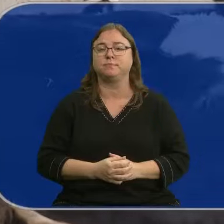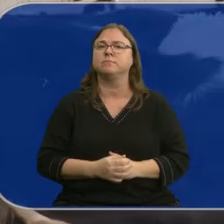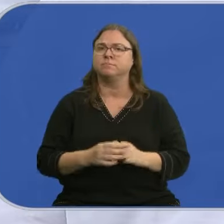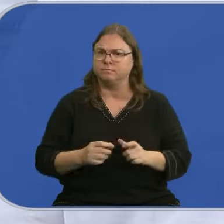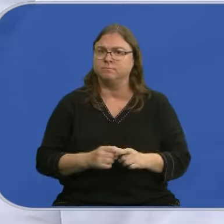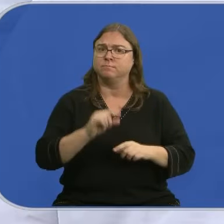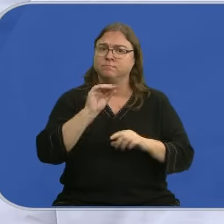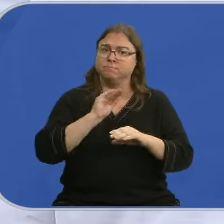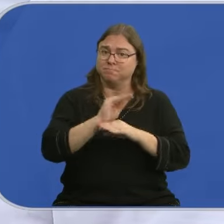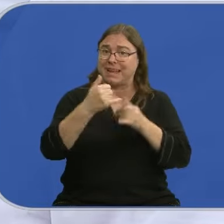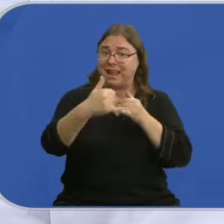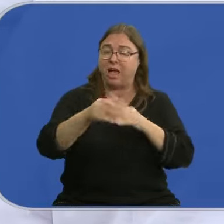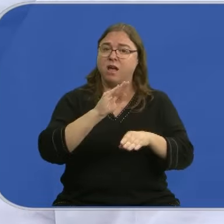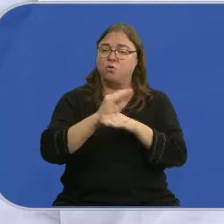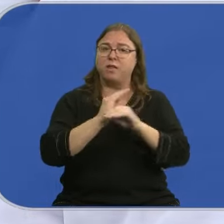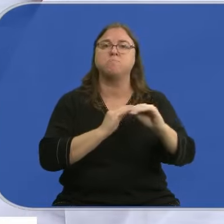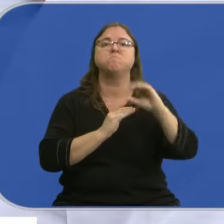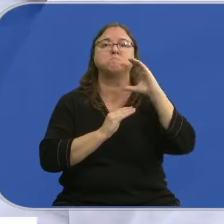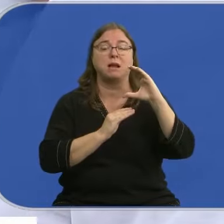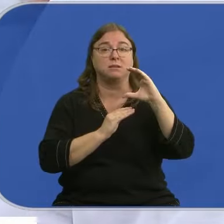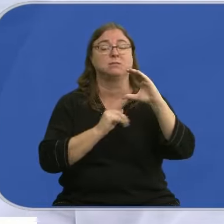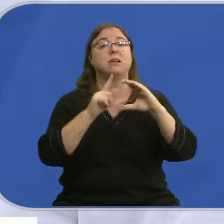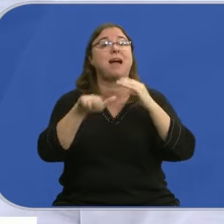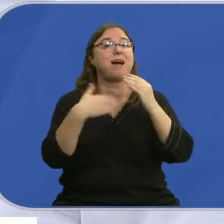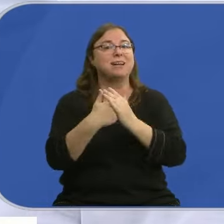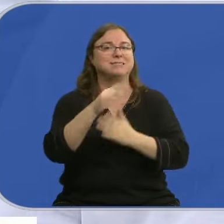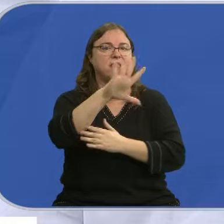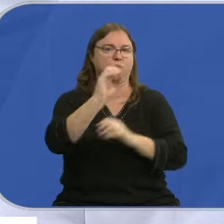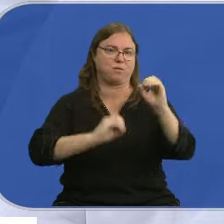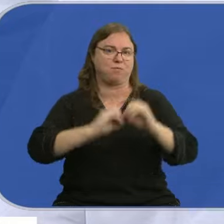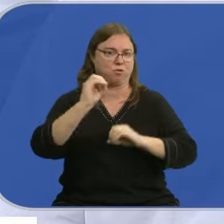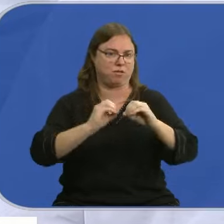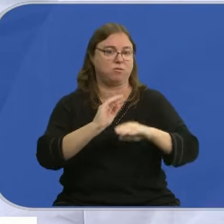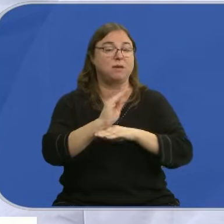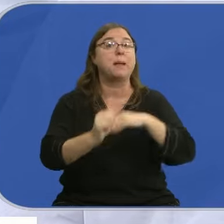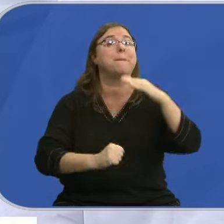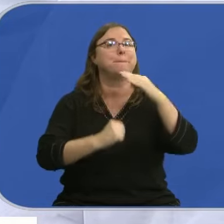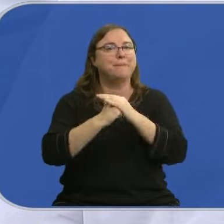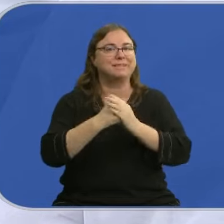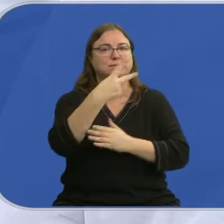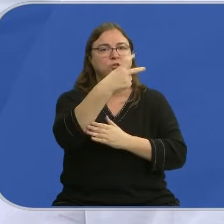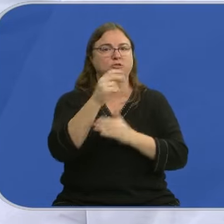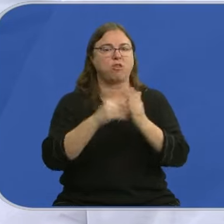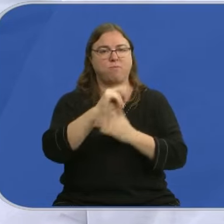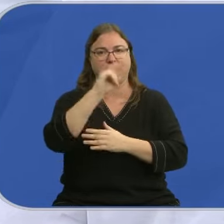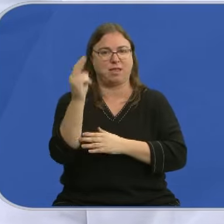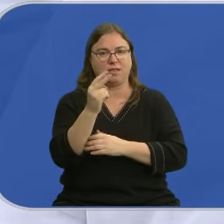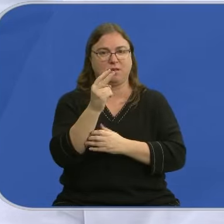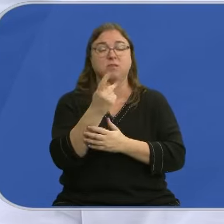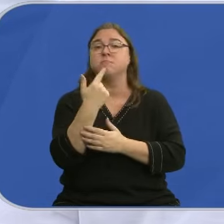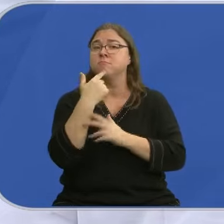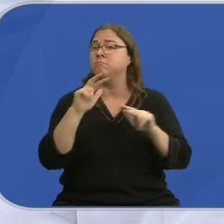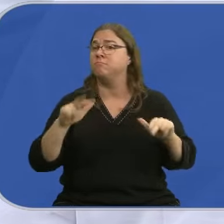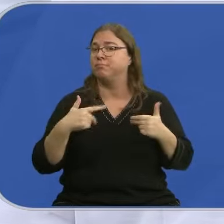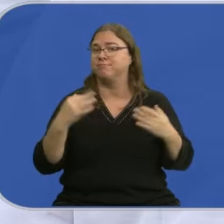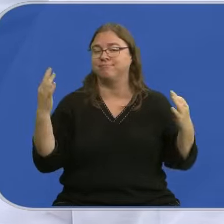Ampliamos la línea de ayudas, el importe subvencionable hasta un 50% con un máximo de 200.000 euros. Y también que